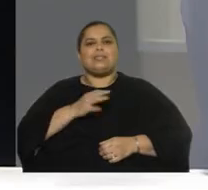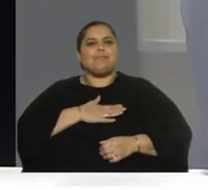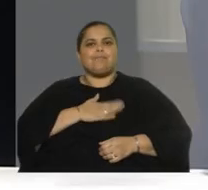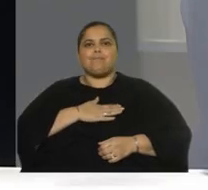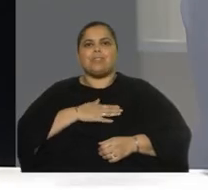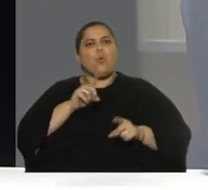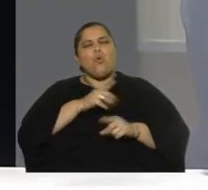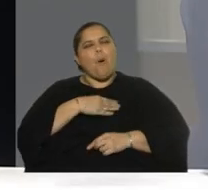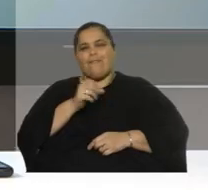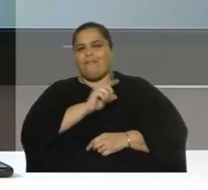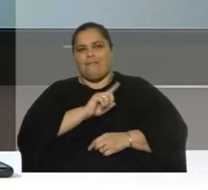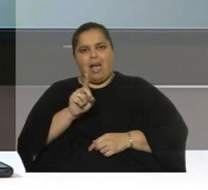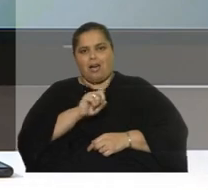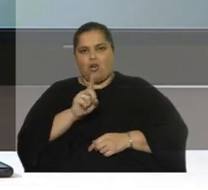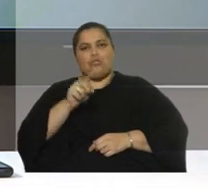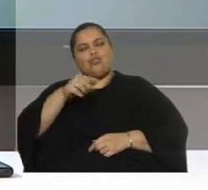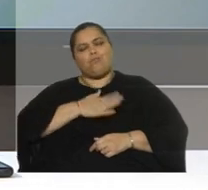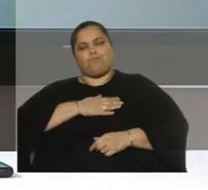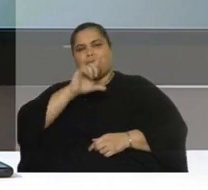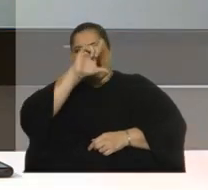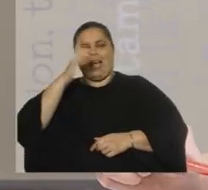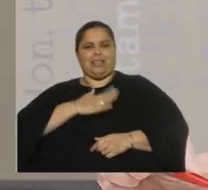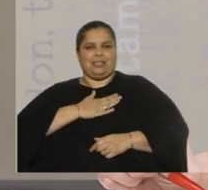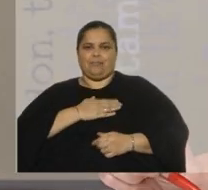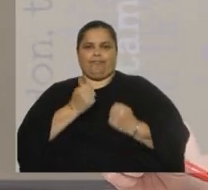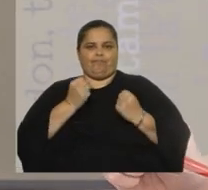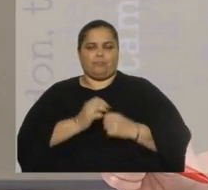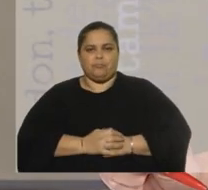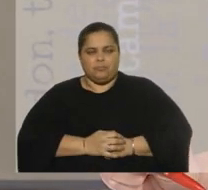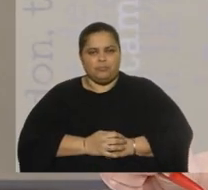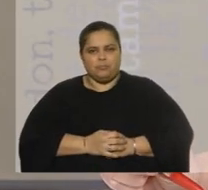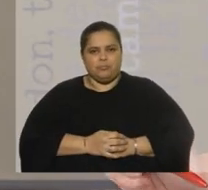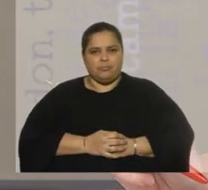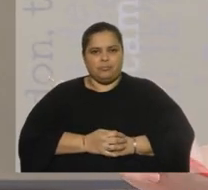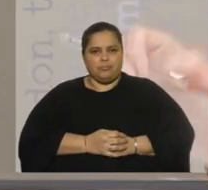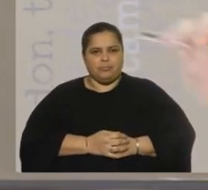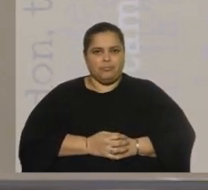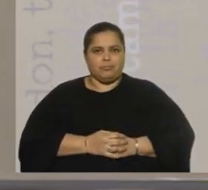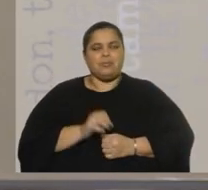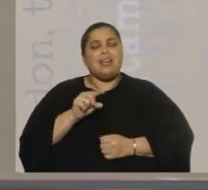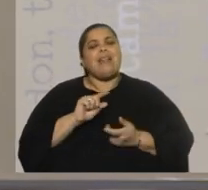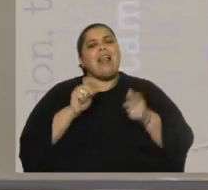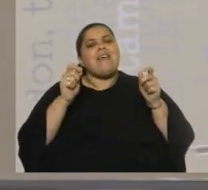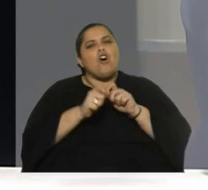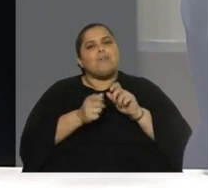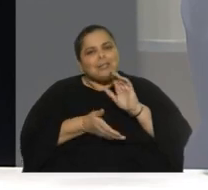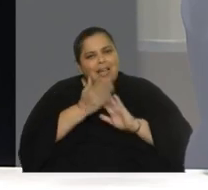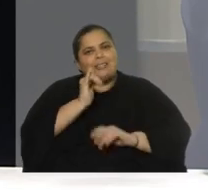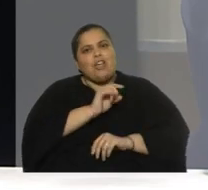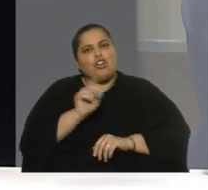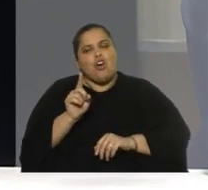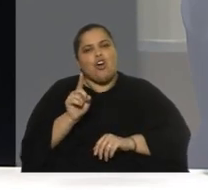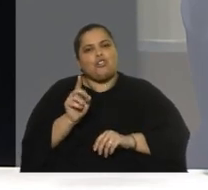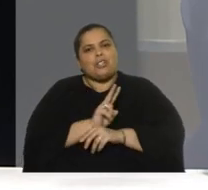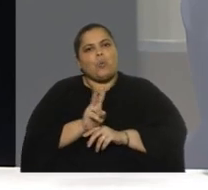soy Luis nunca rezonga por el tema de las para nada Luis ¿la reforma sale o no sale? pregunta de Jorge la seguridad